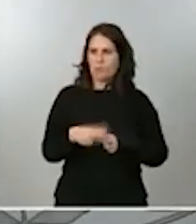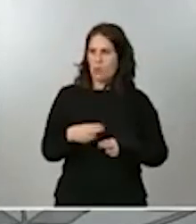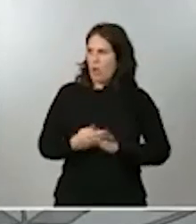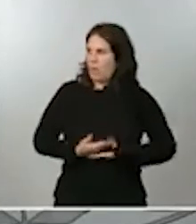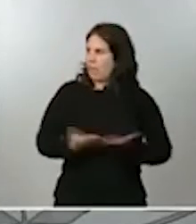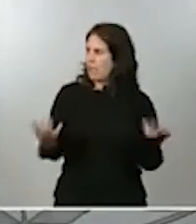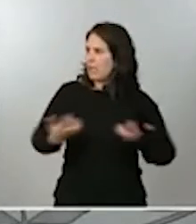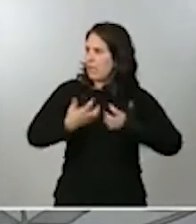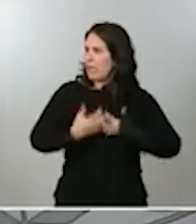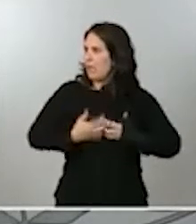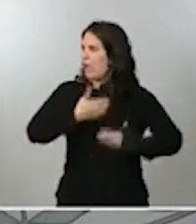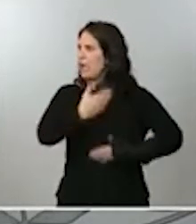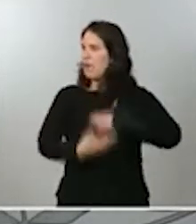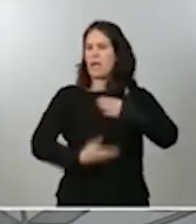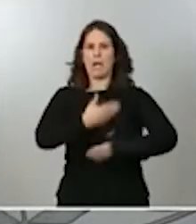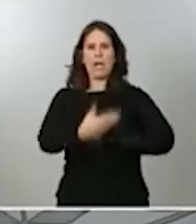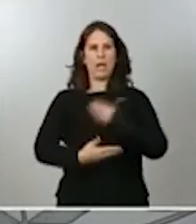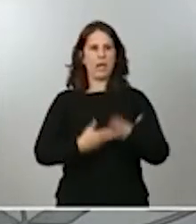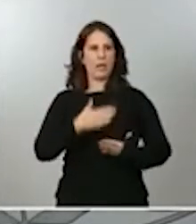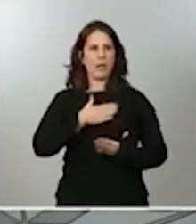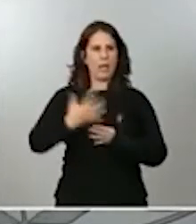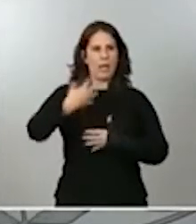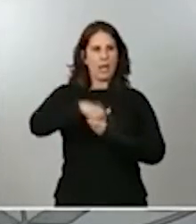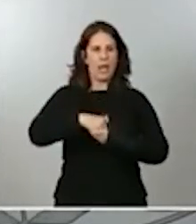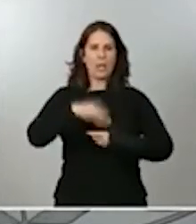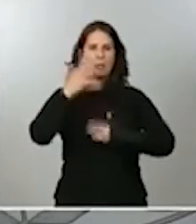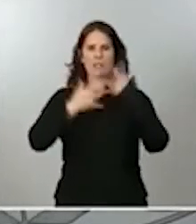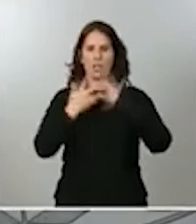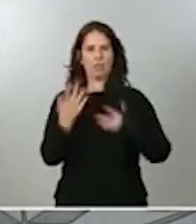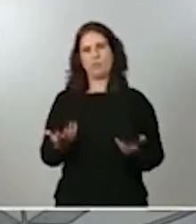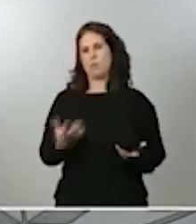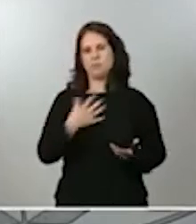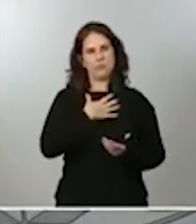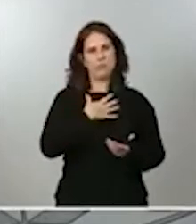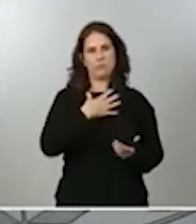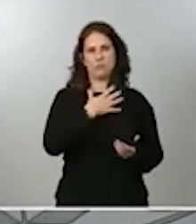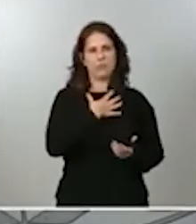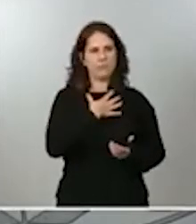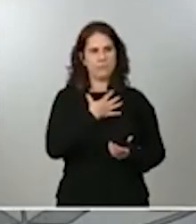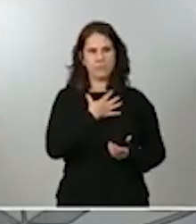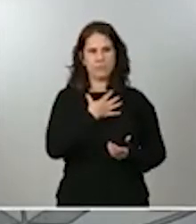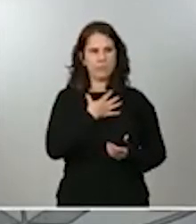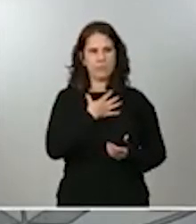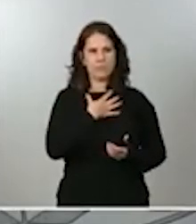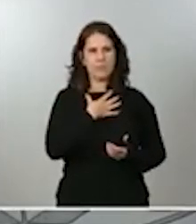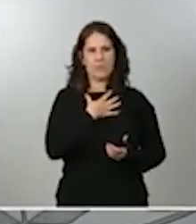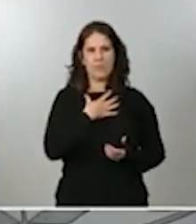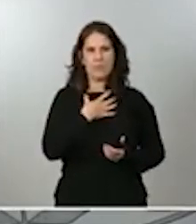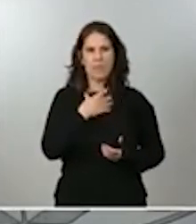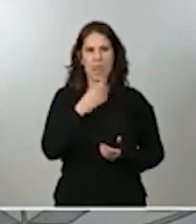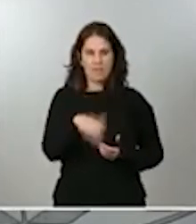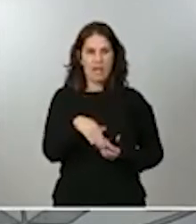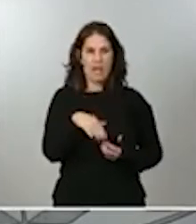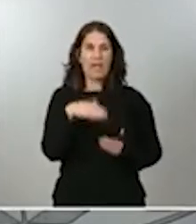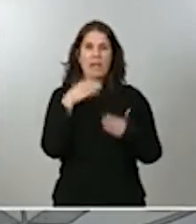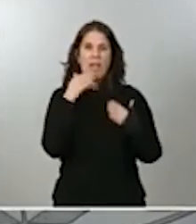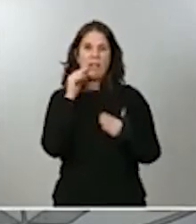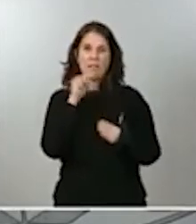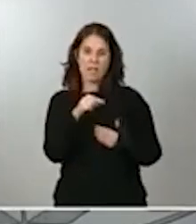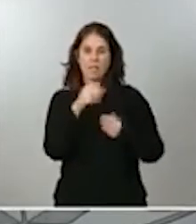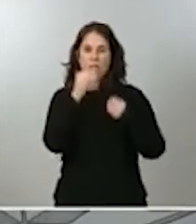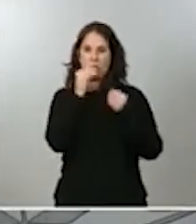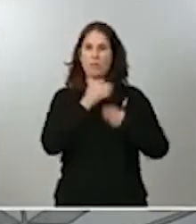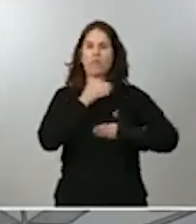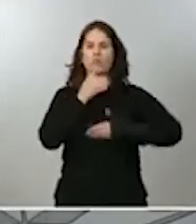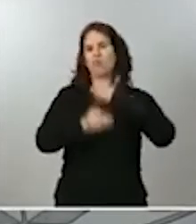normalizado de nuestras Administraciones, que, en definitiva, marcan el buen venir y el buen funcionamiento de instituciones tan importantes